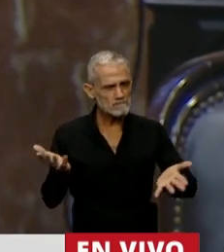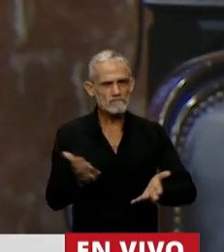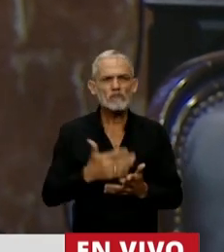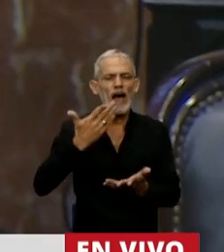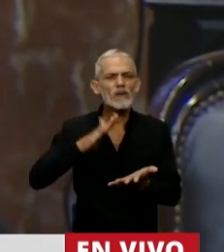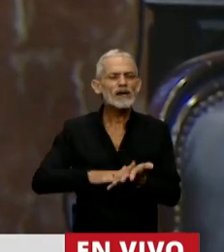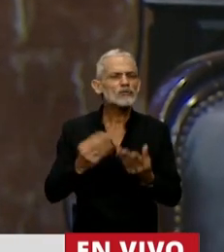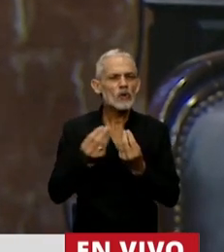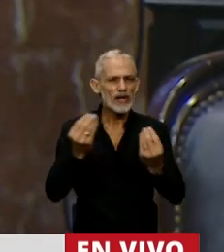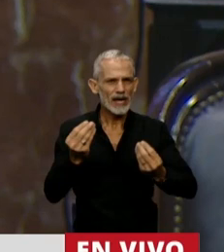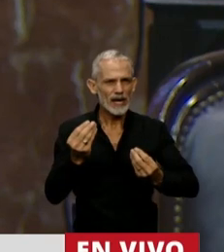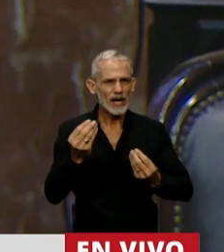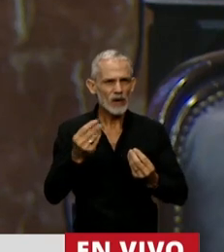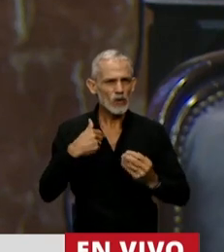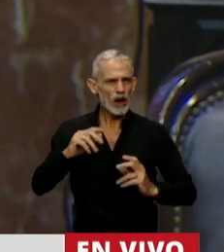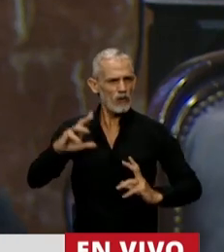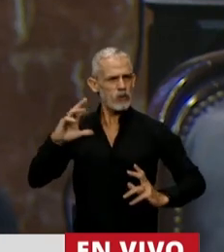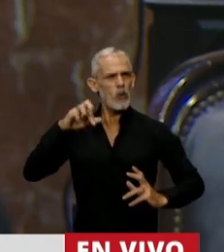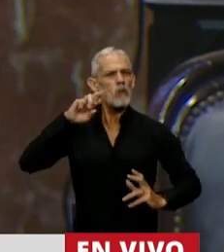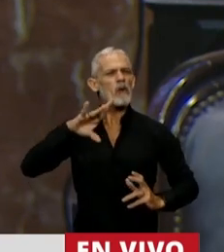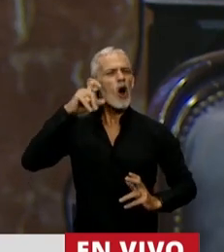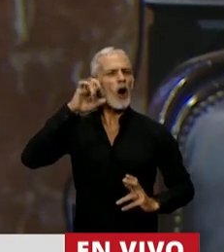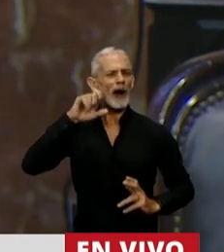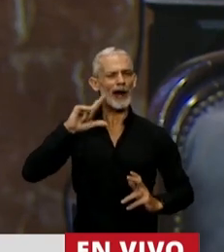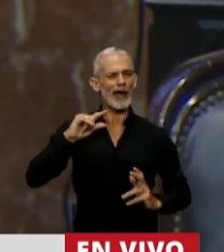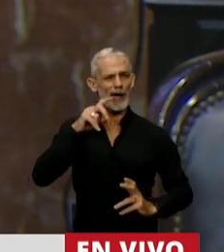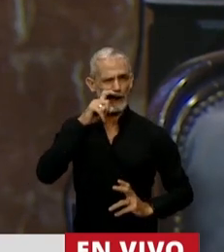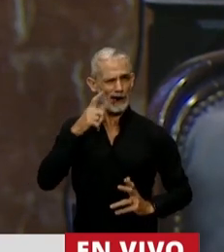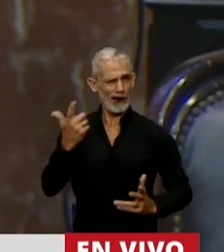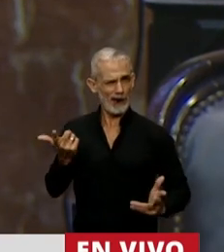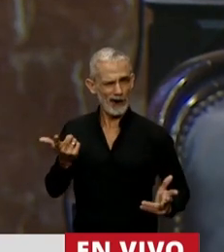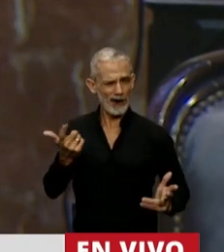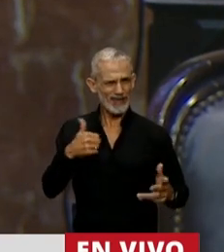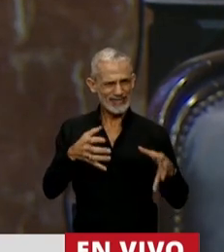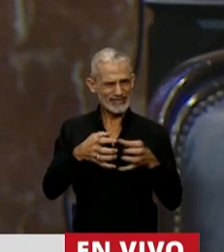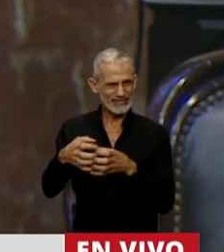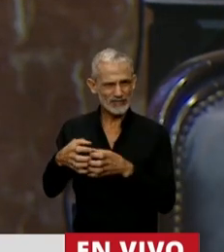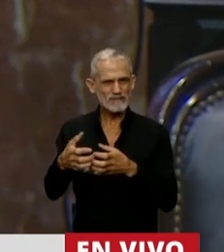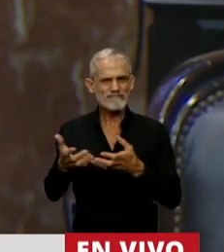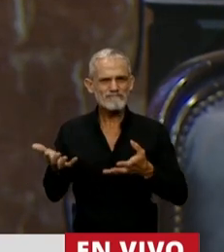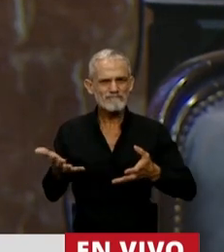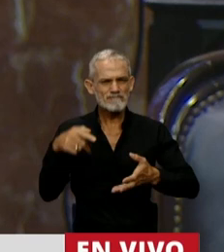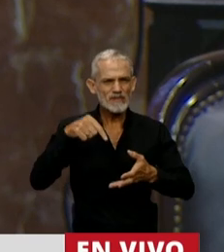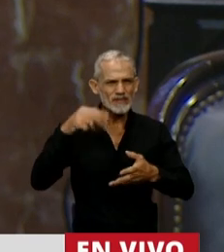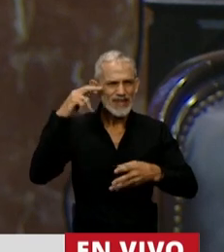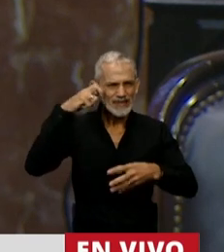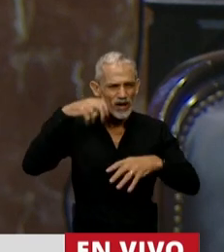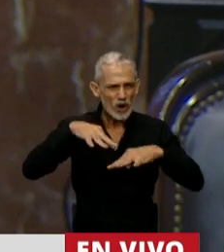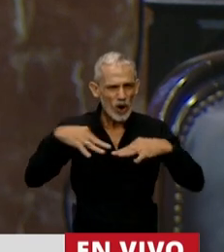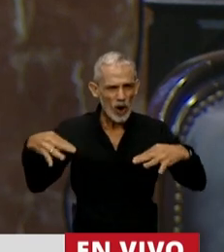Hablar de una pose progre de ciertos sectores de este Parlamento